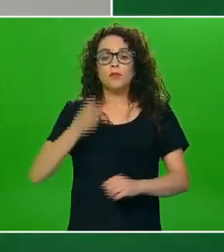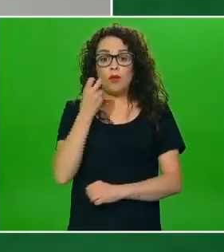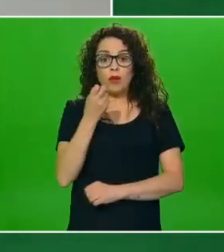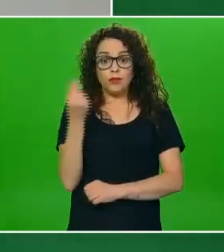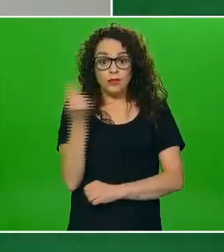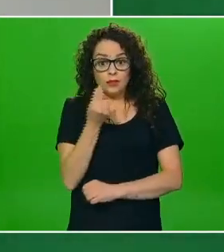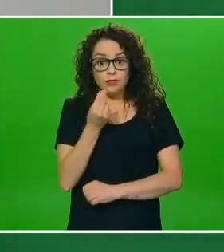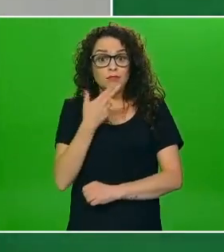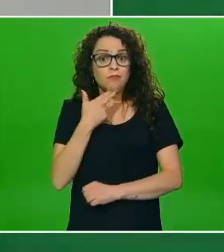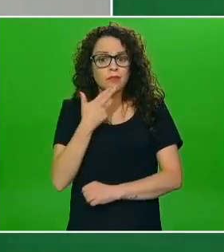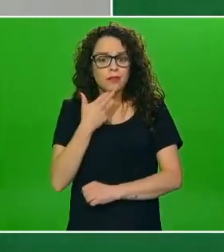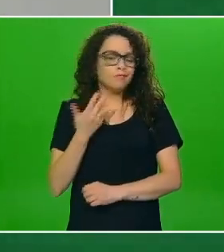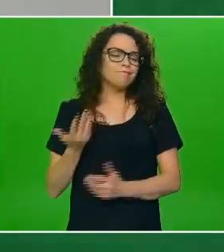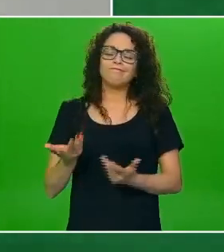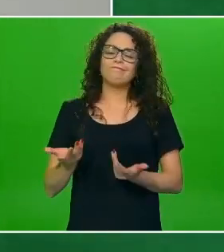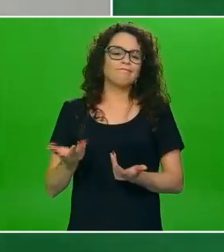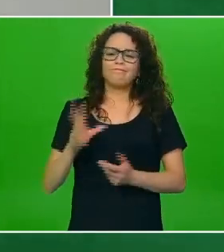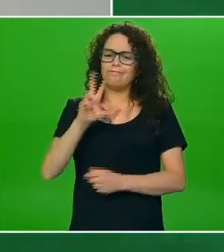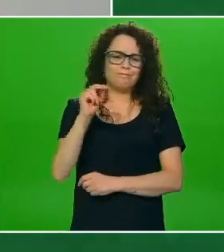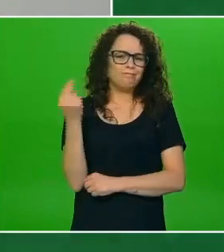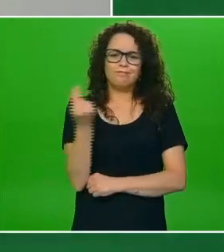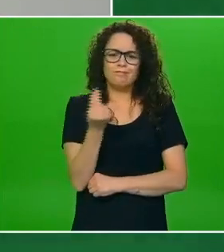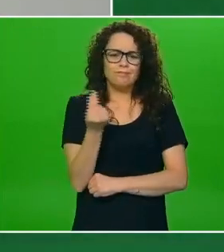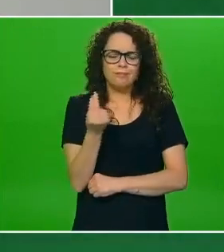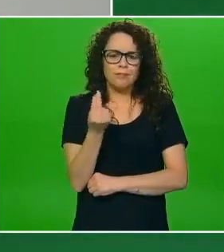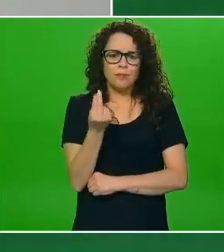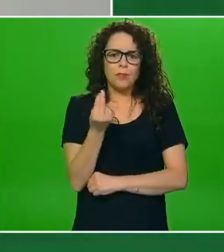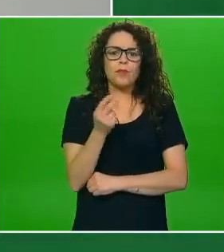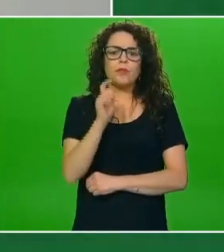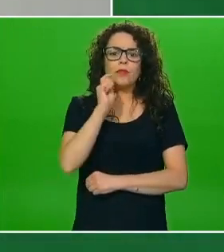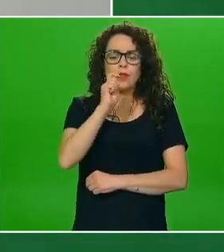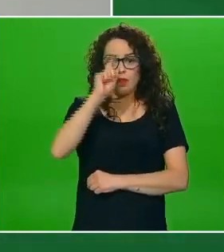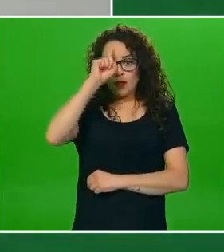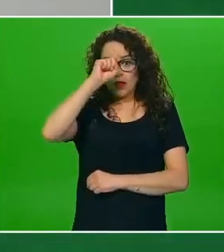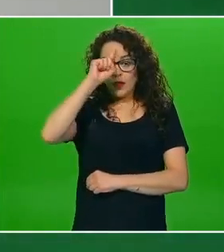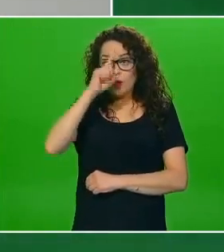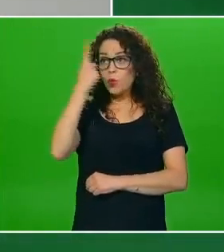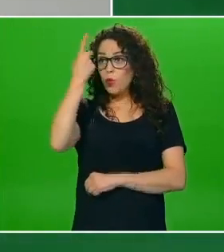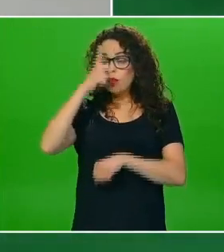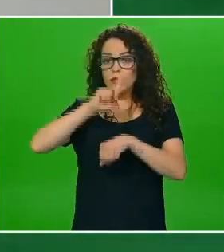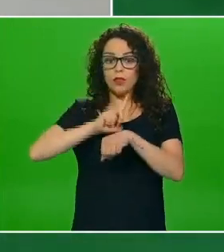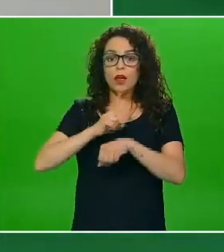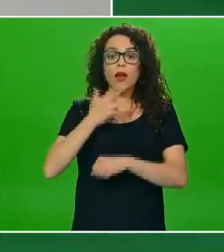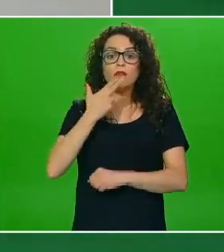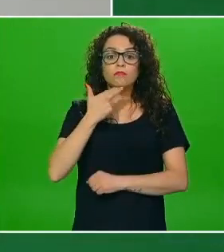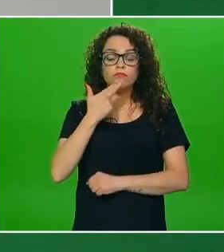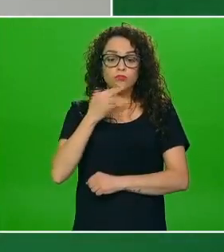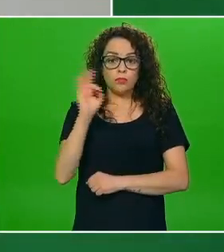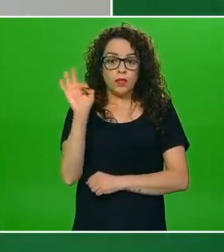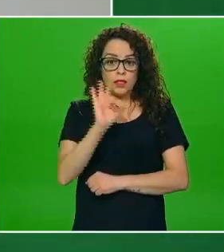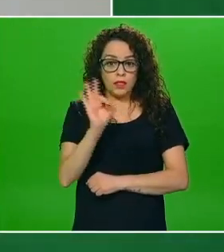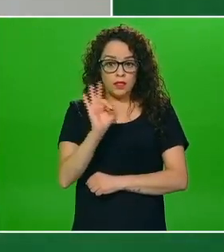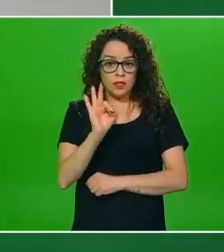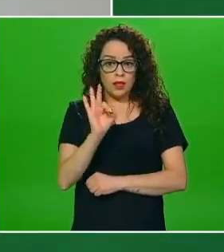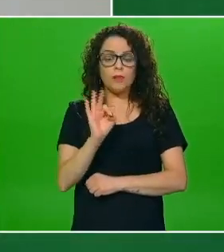tipo de azúcares la cantidad máxima de recomendable al día si es que se consumen es de 20 gramos